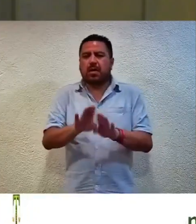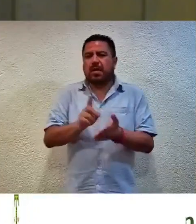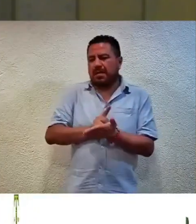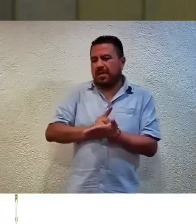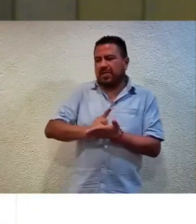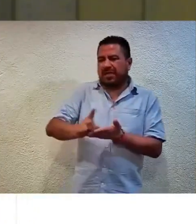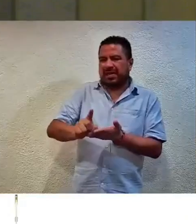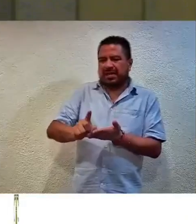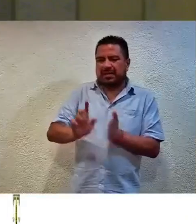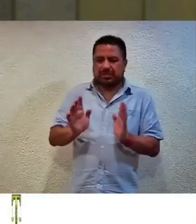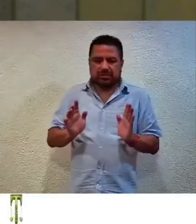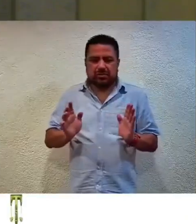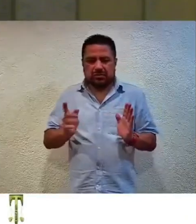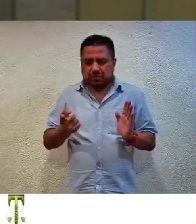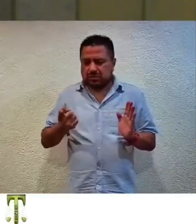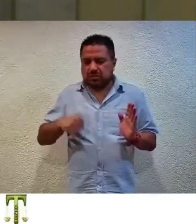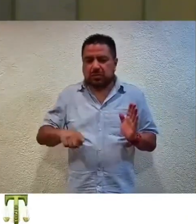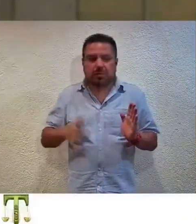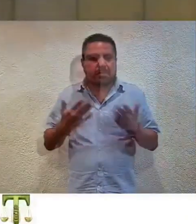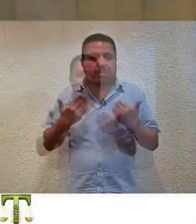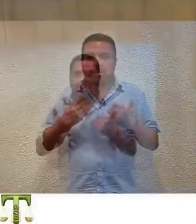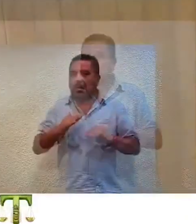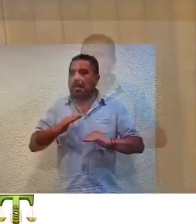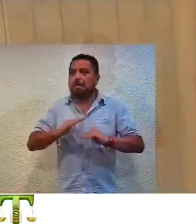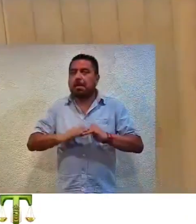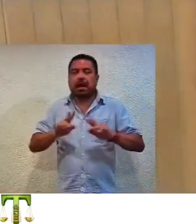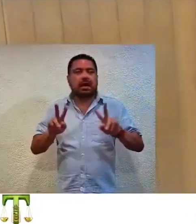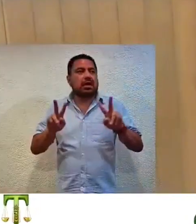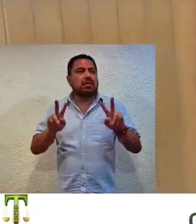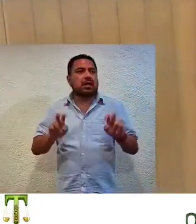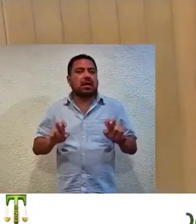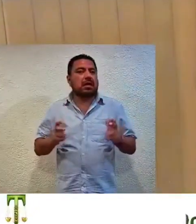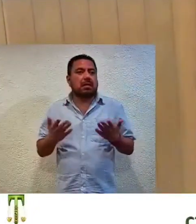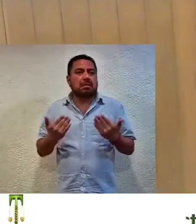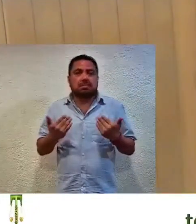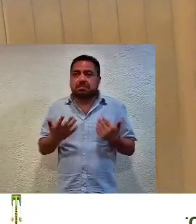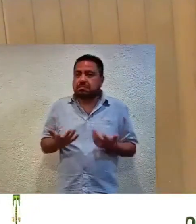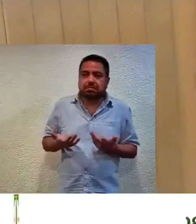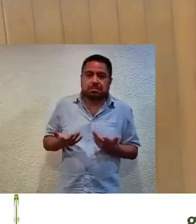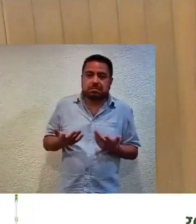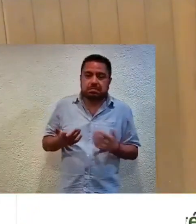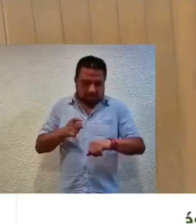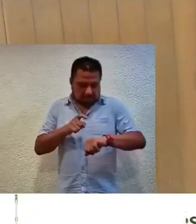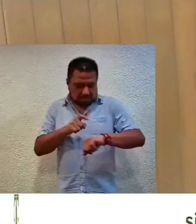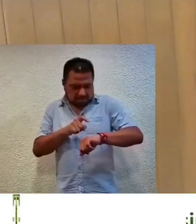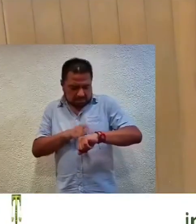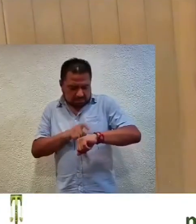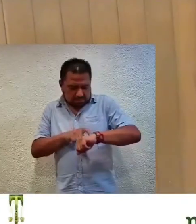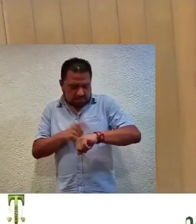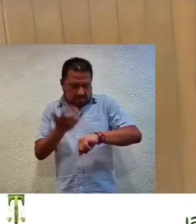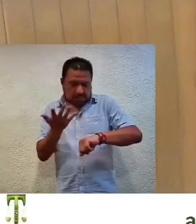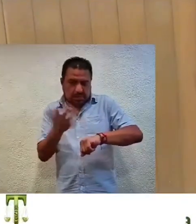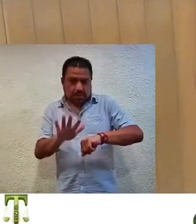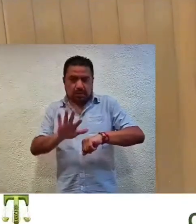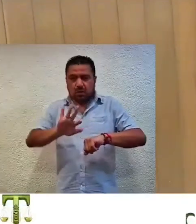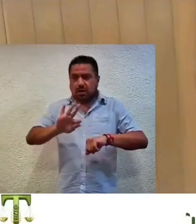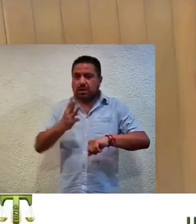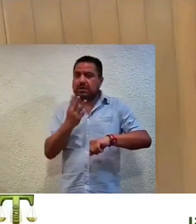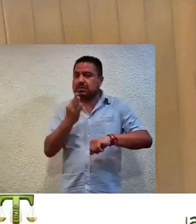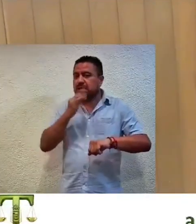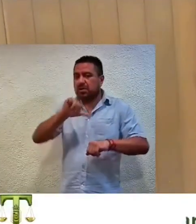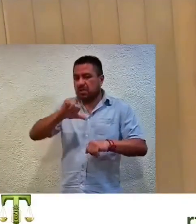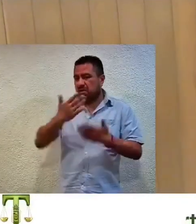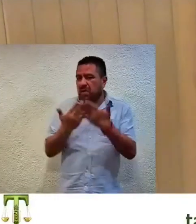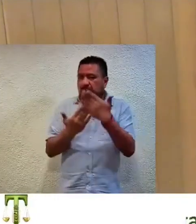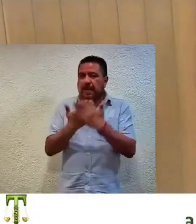derecho corresponda no habiendo otro asunto que tratar siendo las 10 horas con 43 minutos